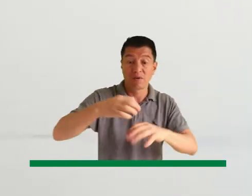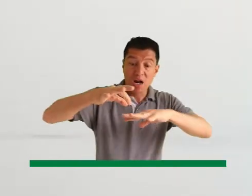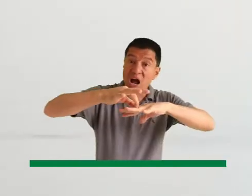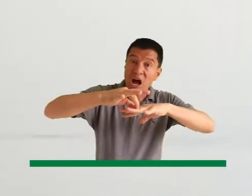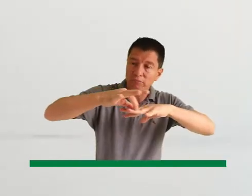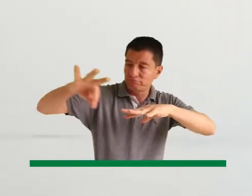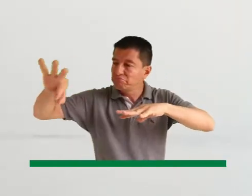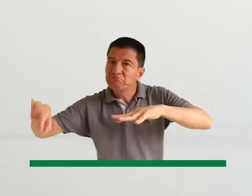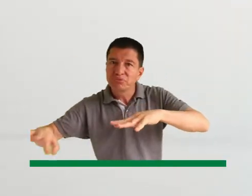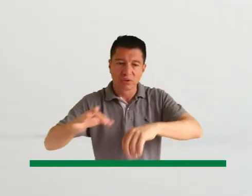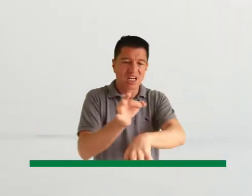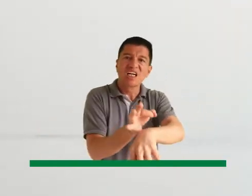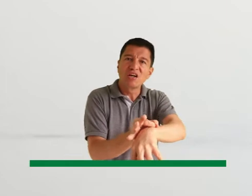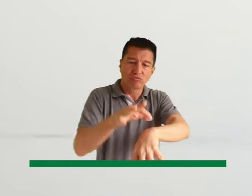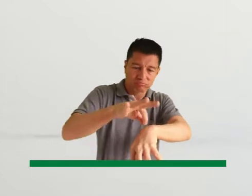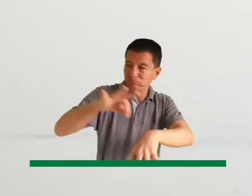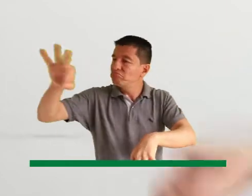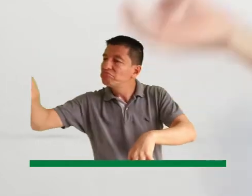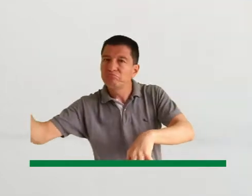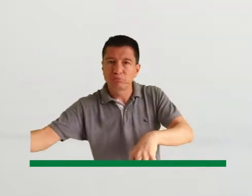o que dificulten su movimiento.